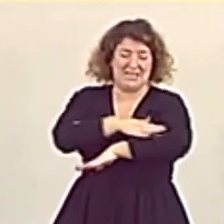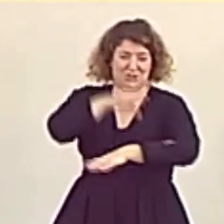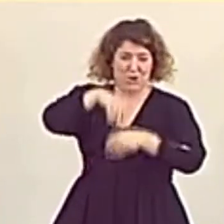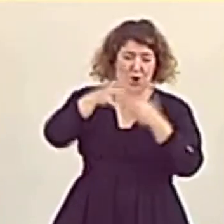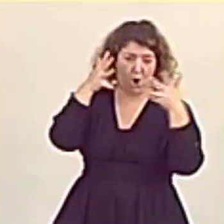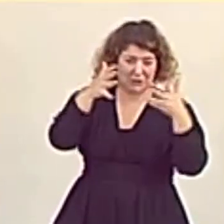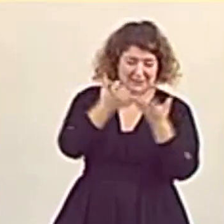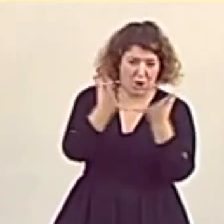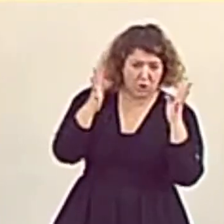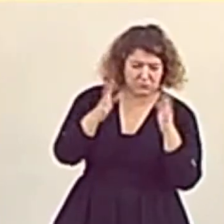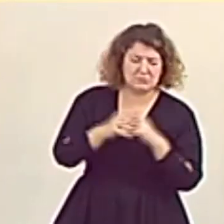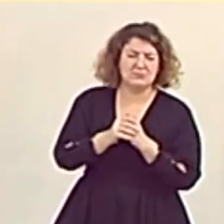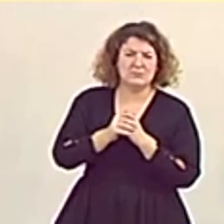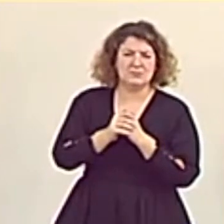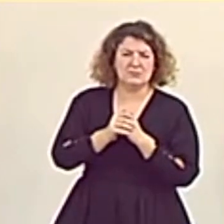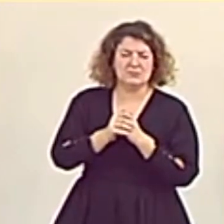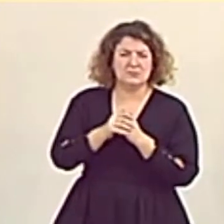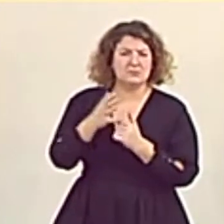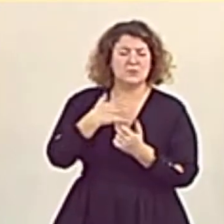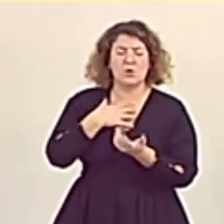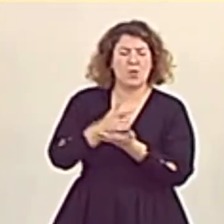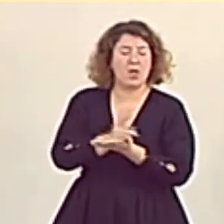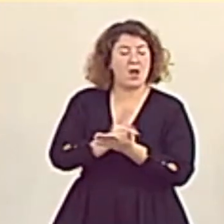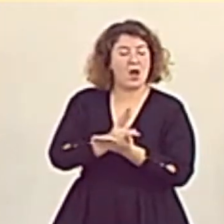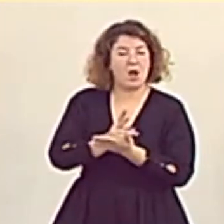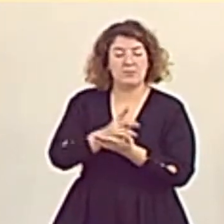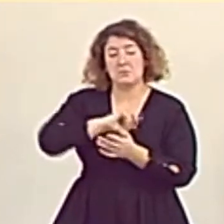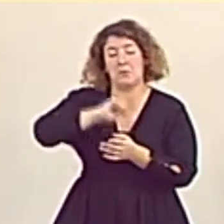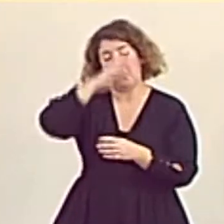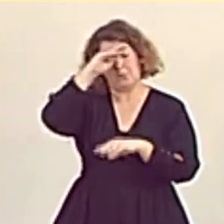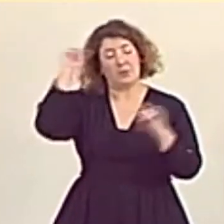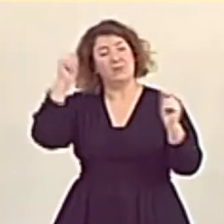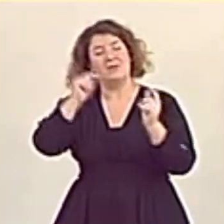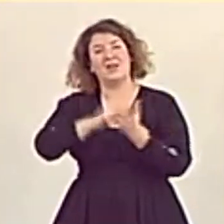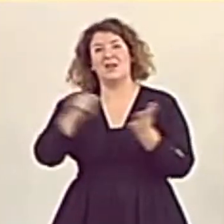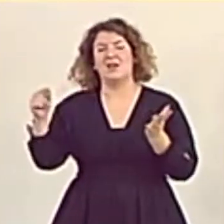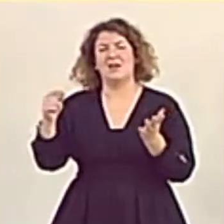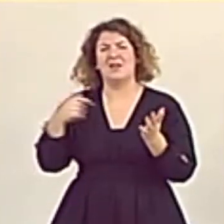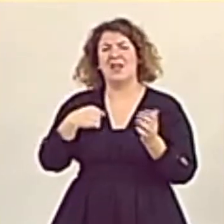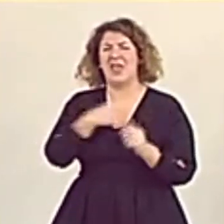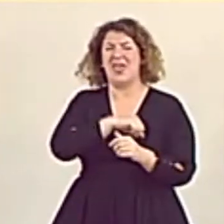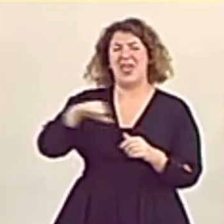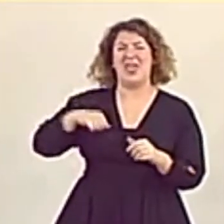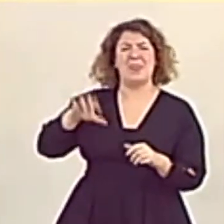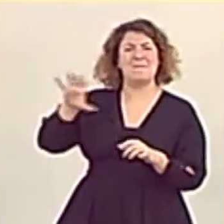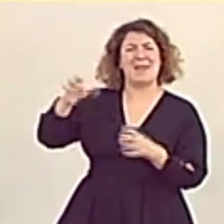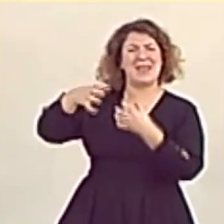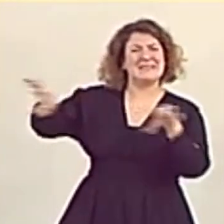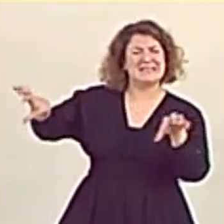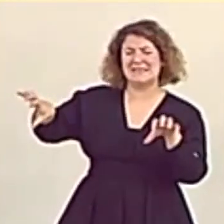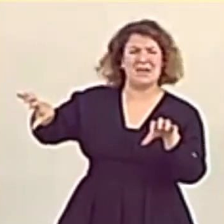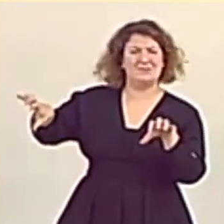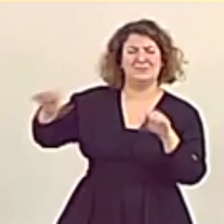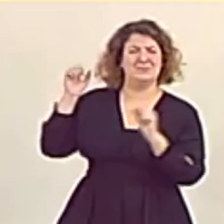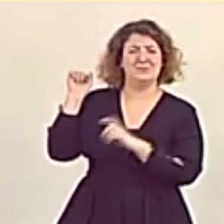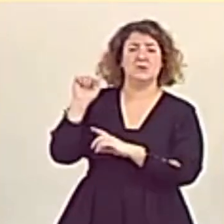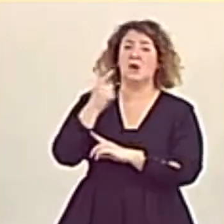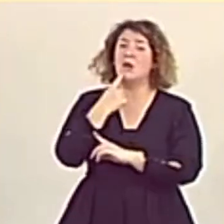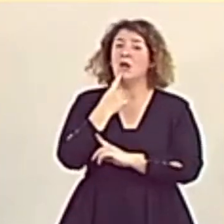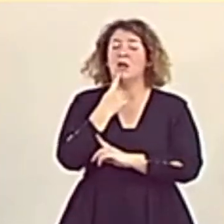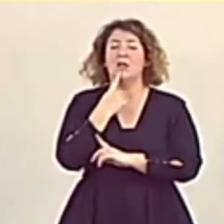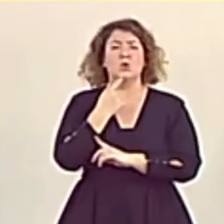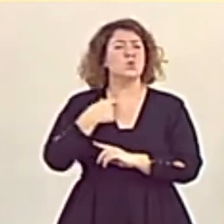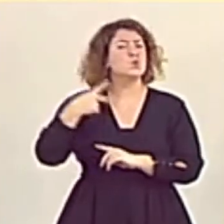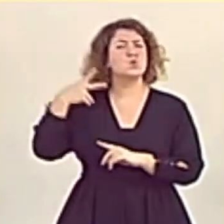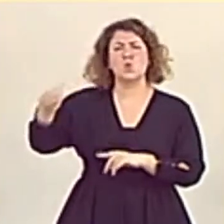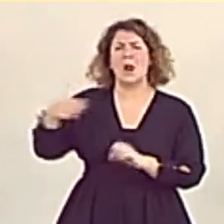su profunda conversión hacia los independistas pasando en tan solo unas horas del nunca